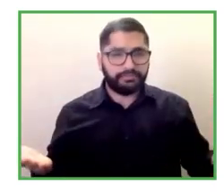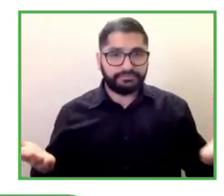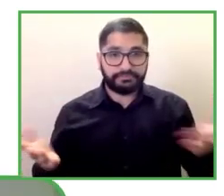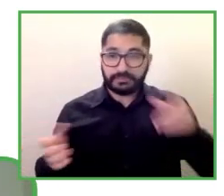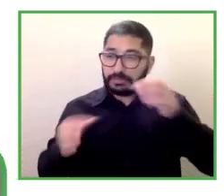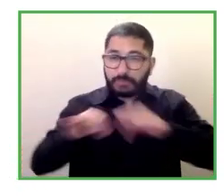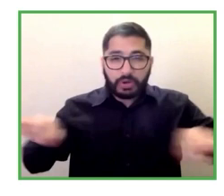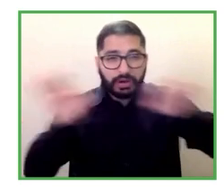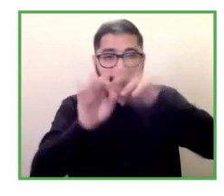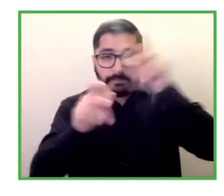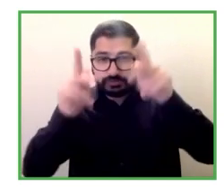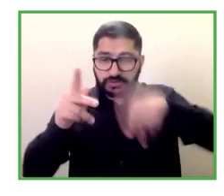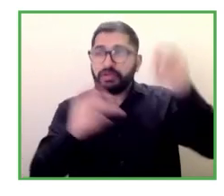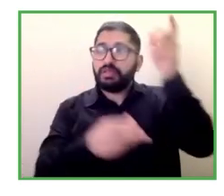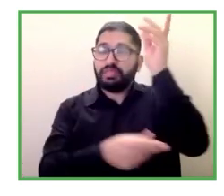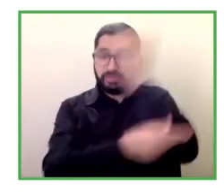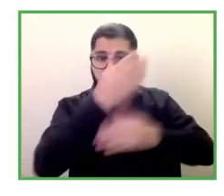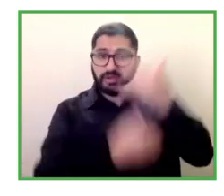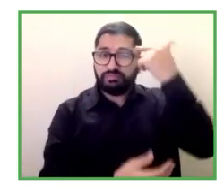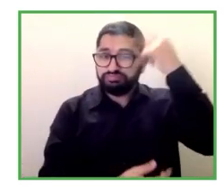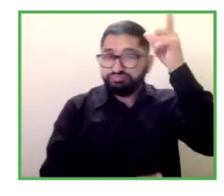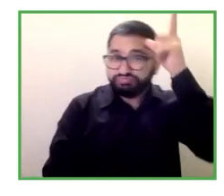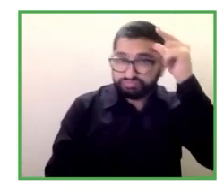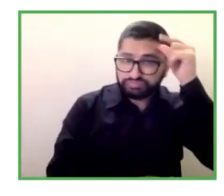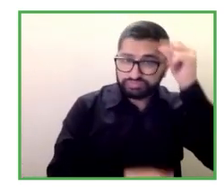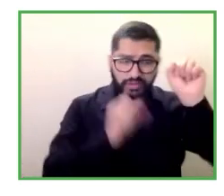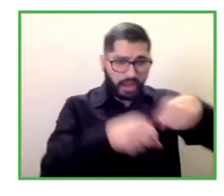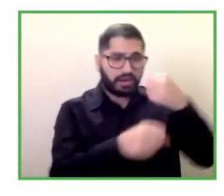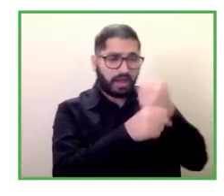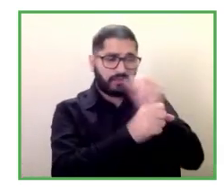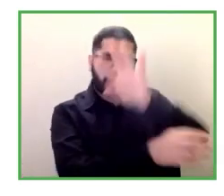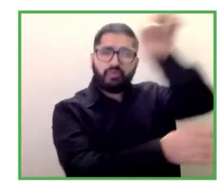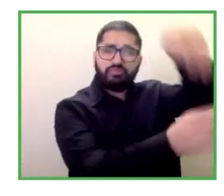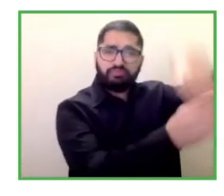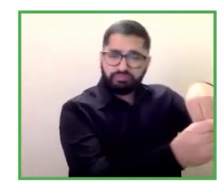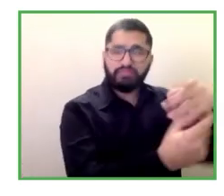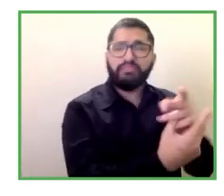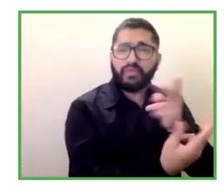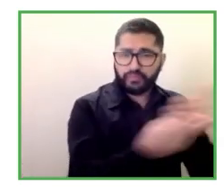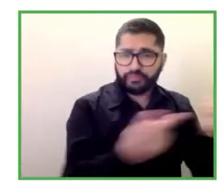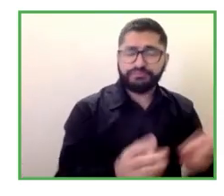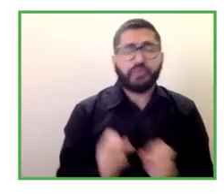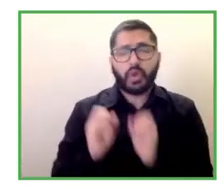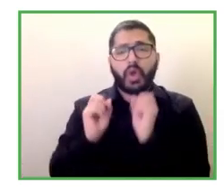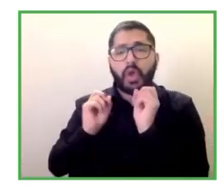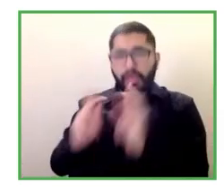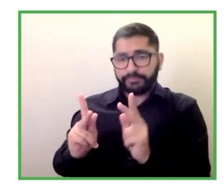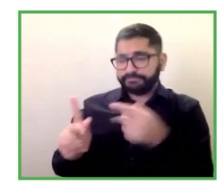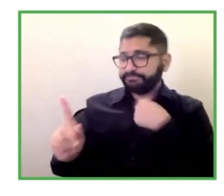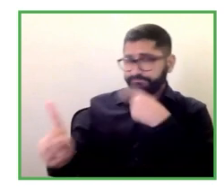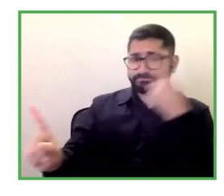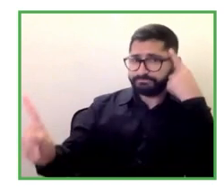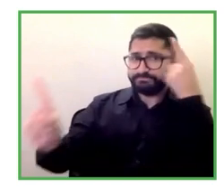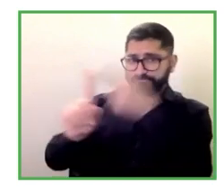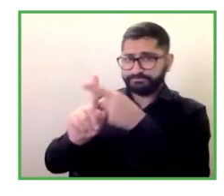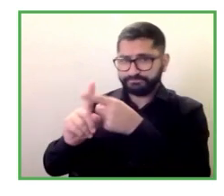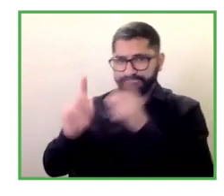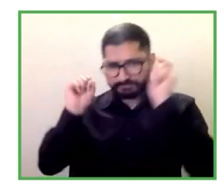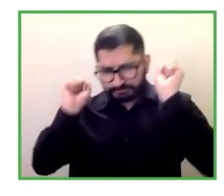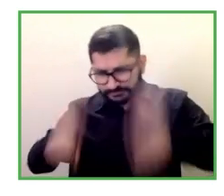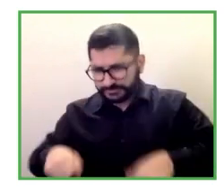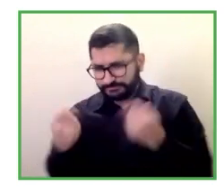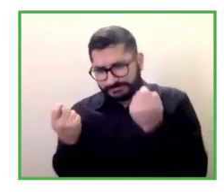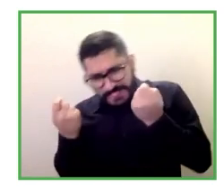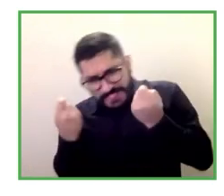Muy bien pues el reto el objetivo es afrontarlo con la clave la